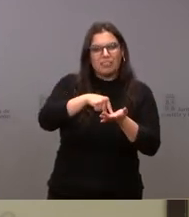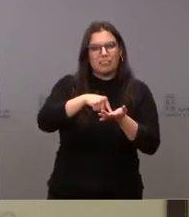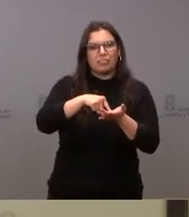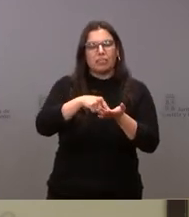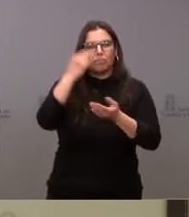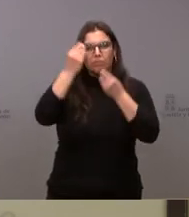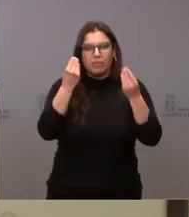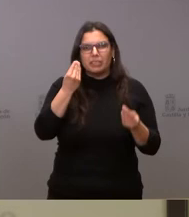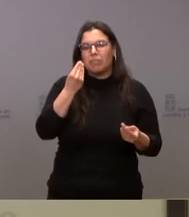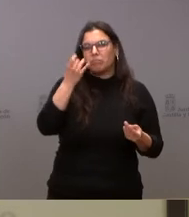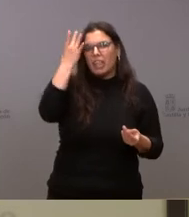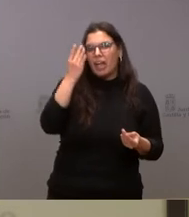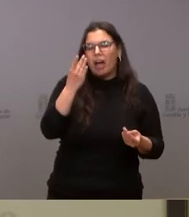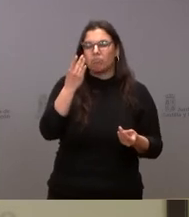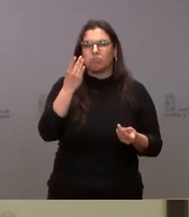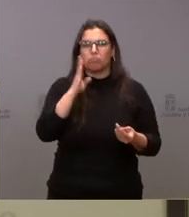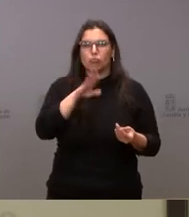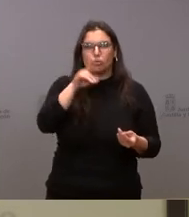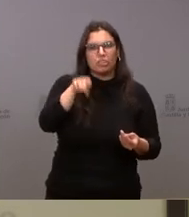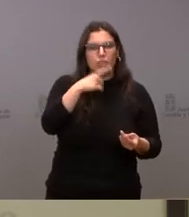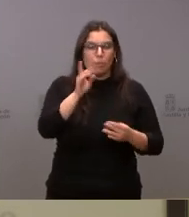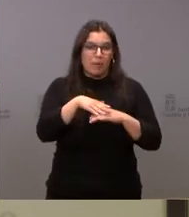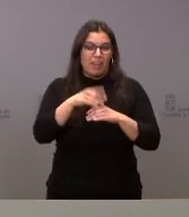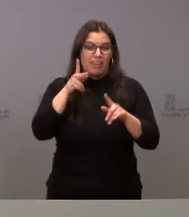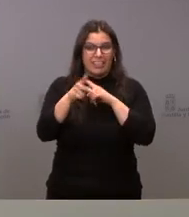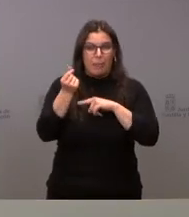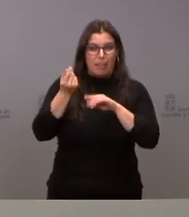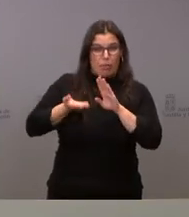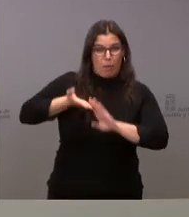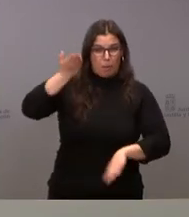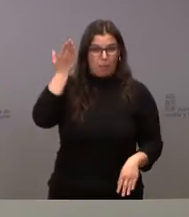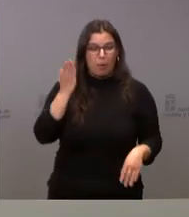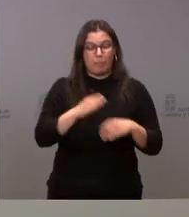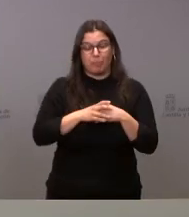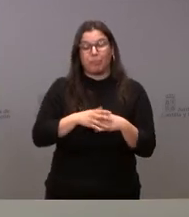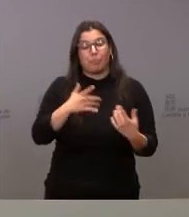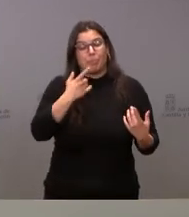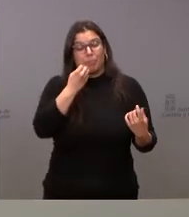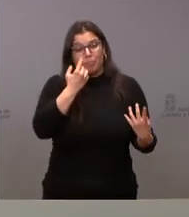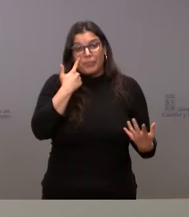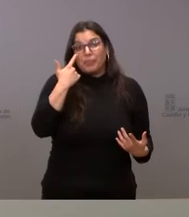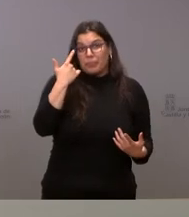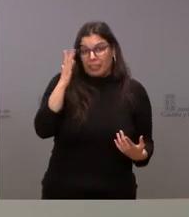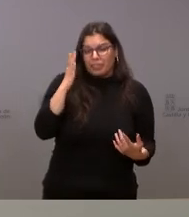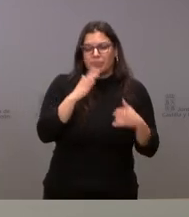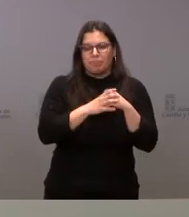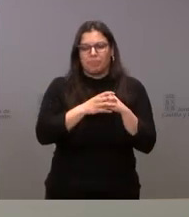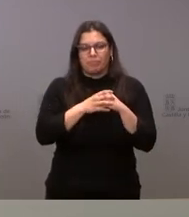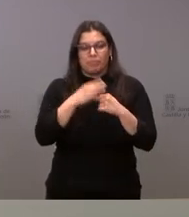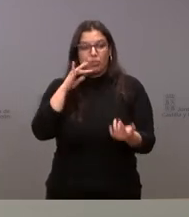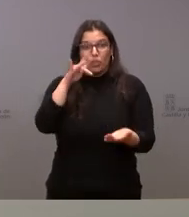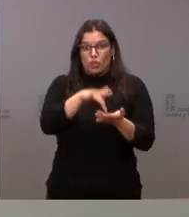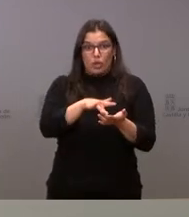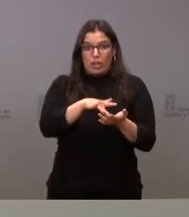acertada y puede dar solución al problema gracias Bueno, fíjese lo que está habiendo es claramente una